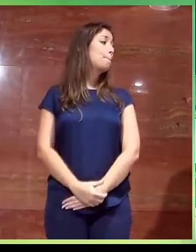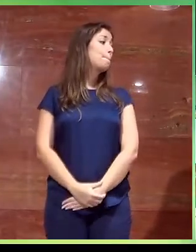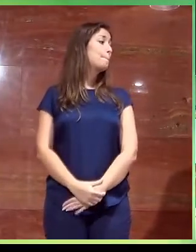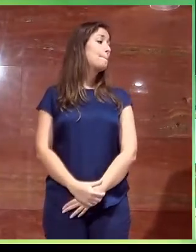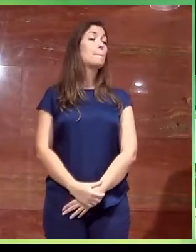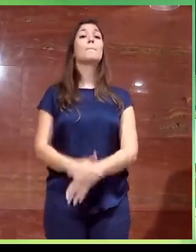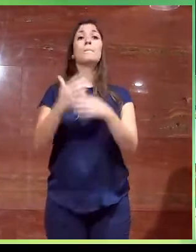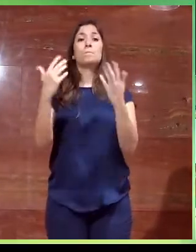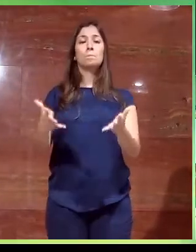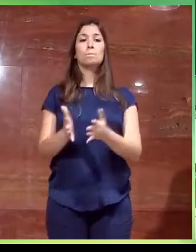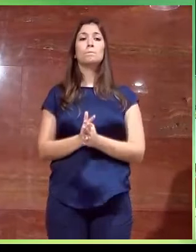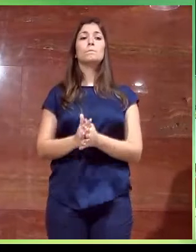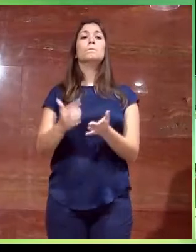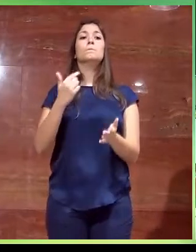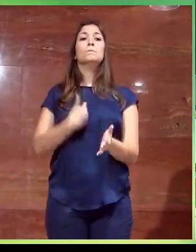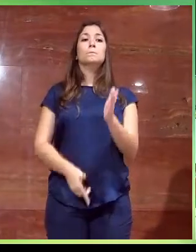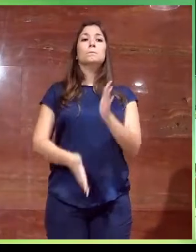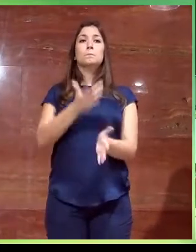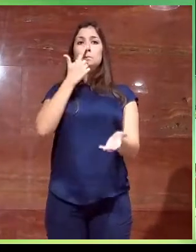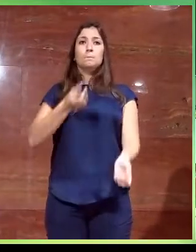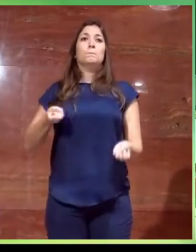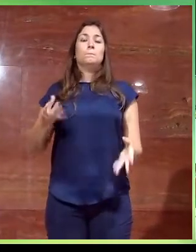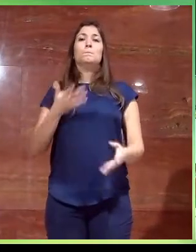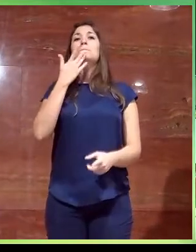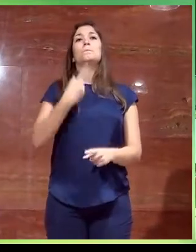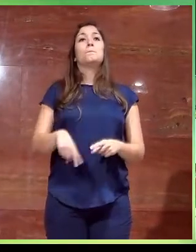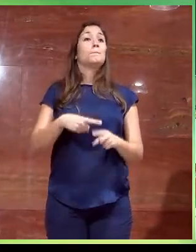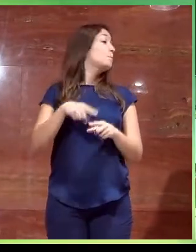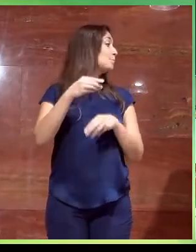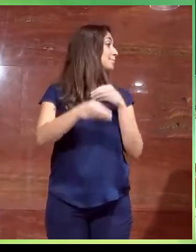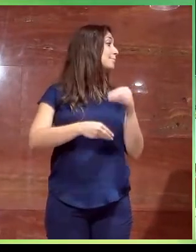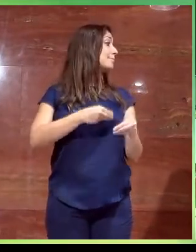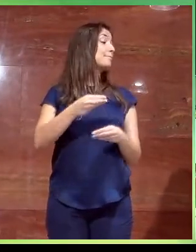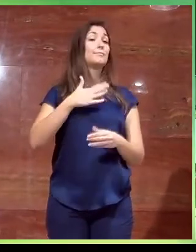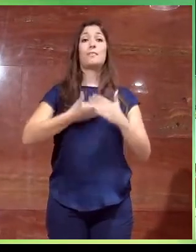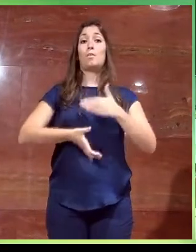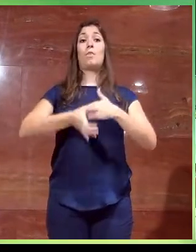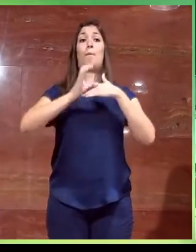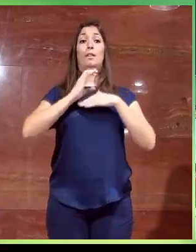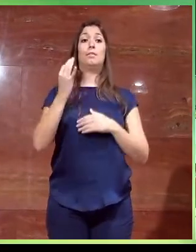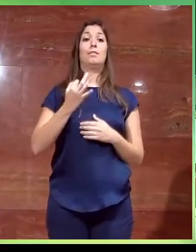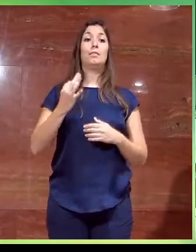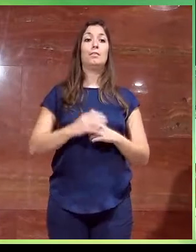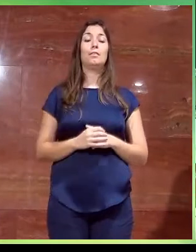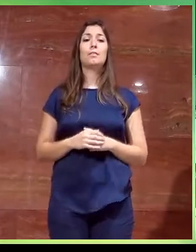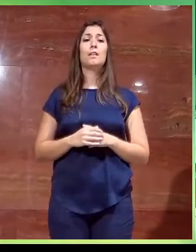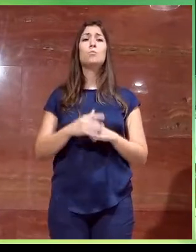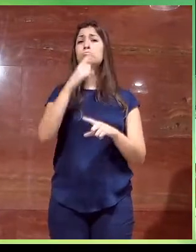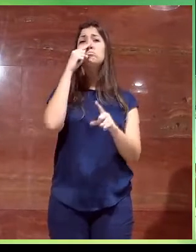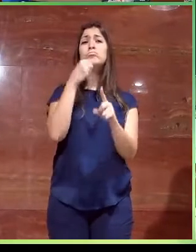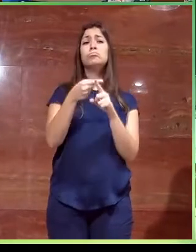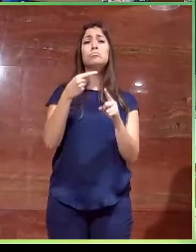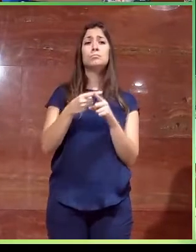Bueno, yo os voy a contar la parte que hemos hecho desde el CEAPAT. La ventaja que tiene